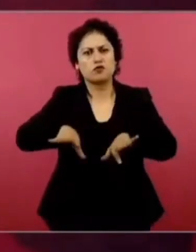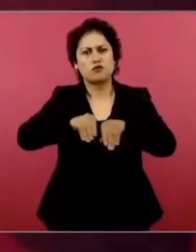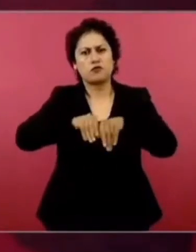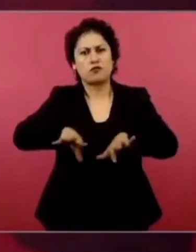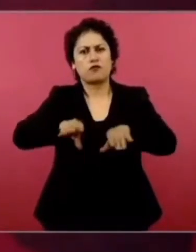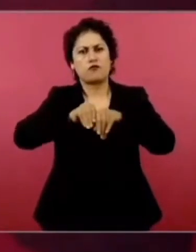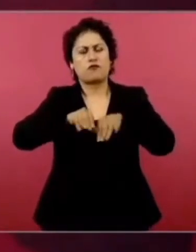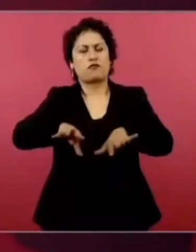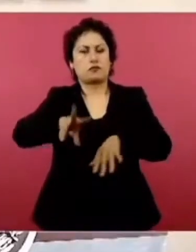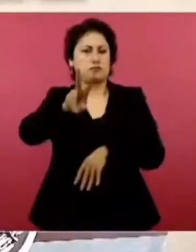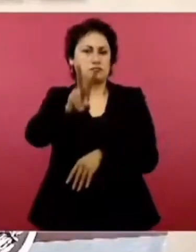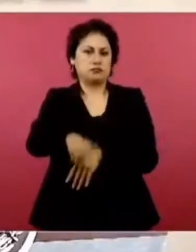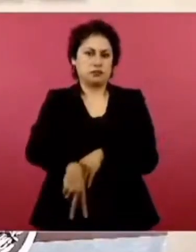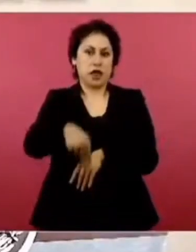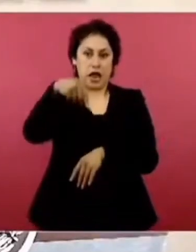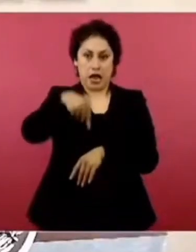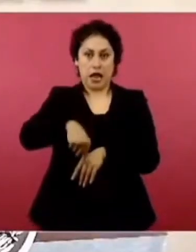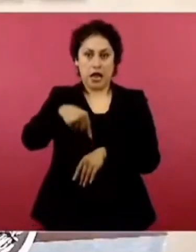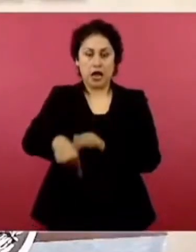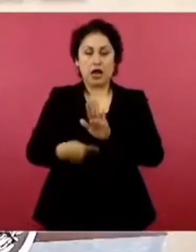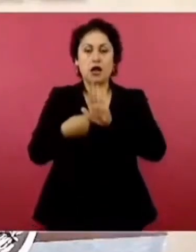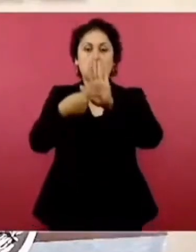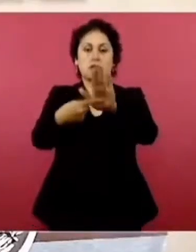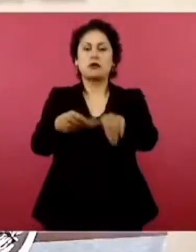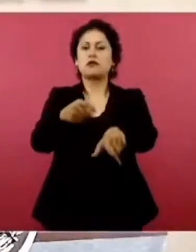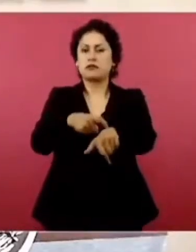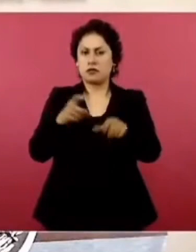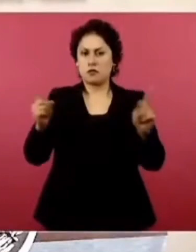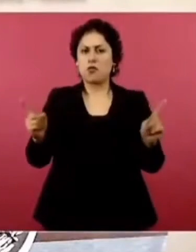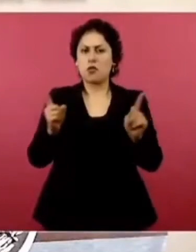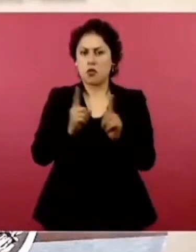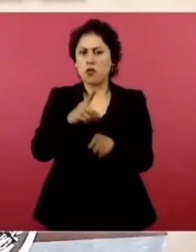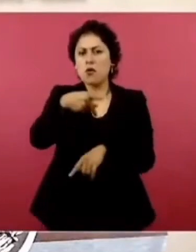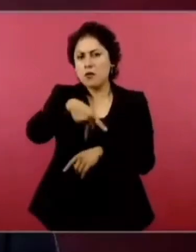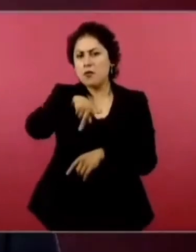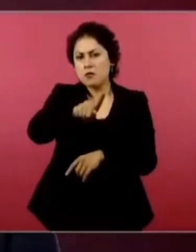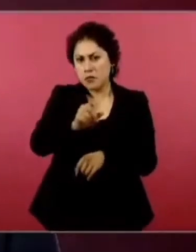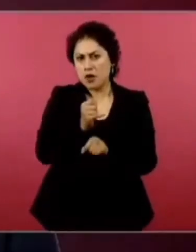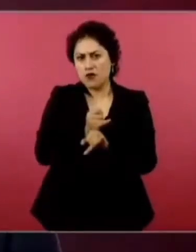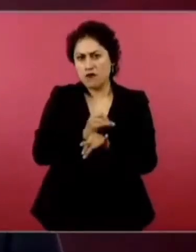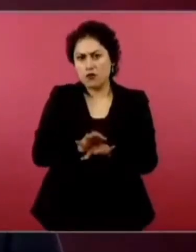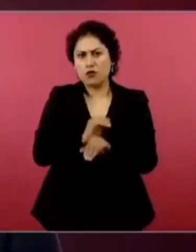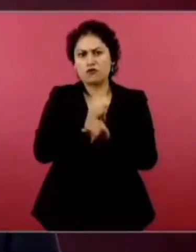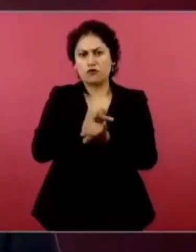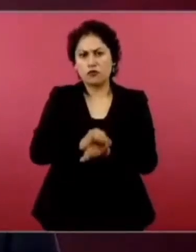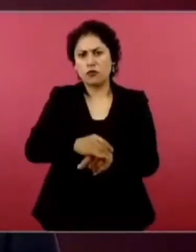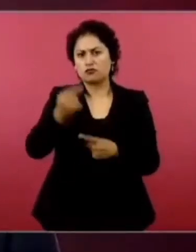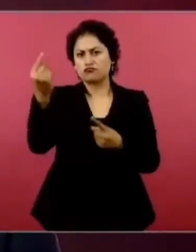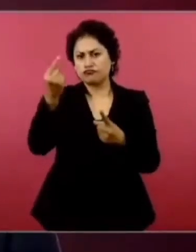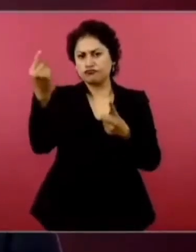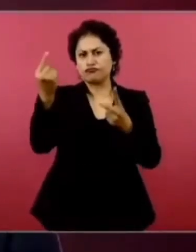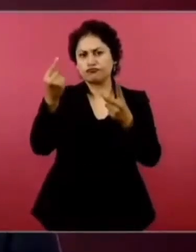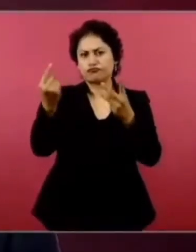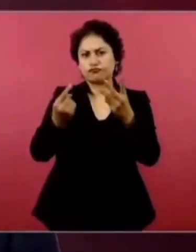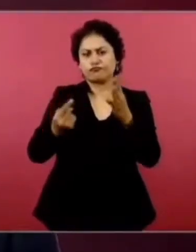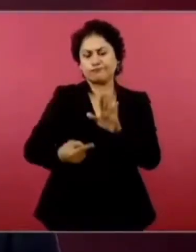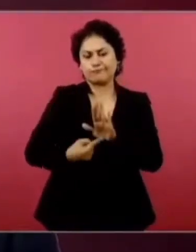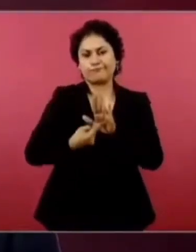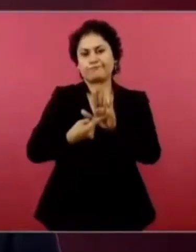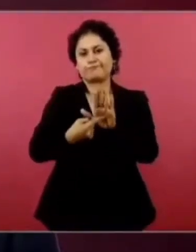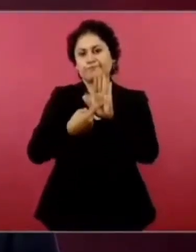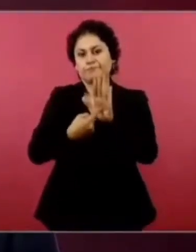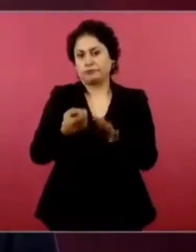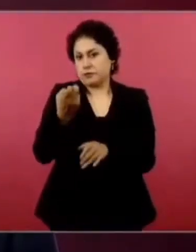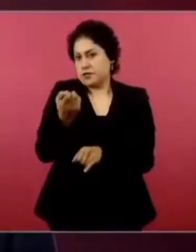aquí se presentó una parte, digo, con tiempos cortos, pero de información también lo más detallada posible. Esa